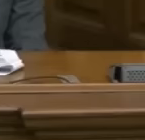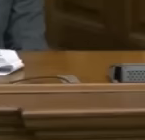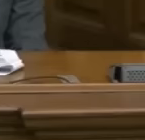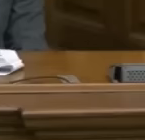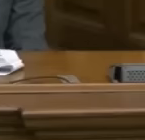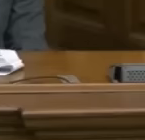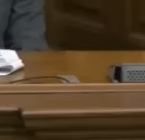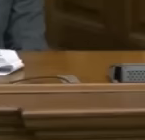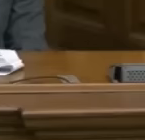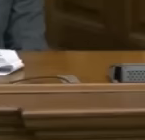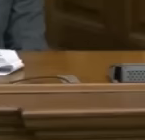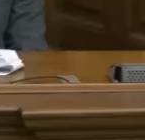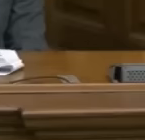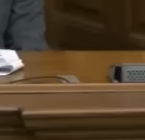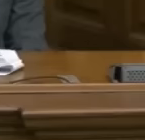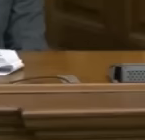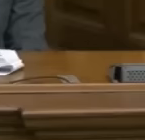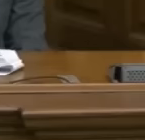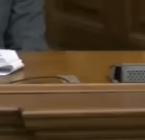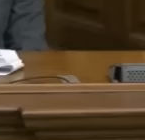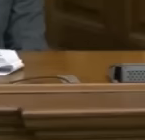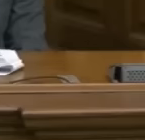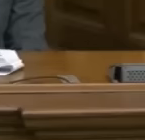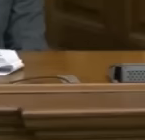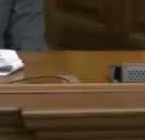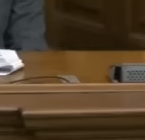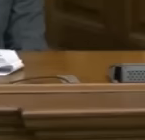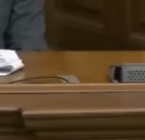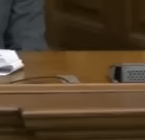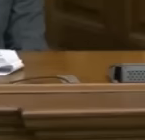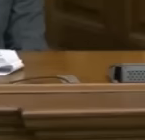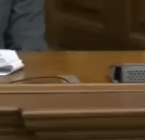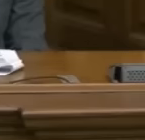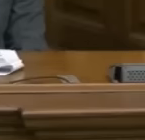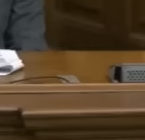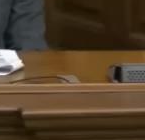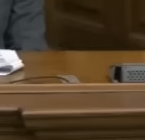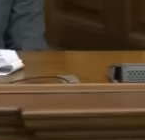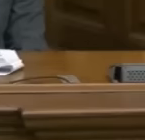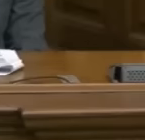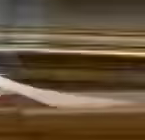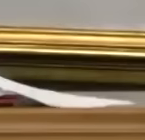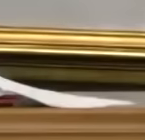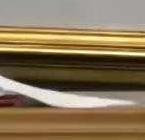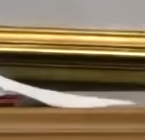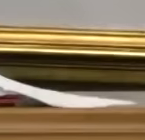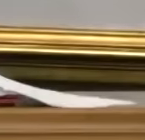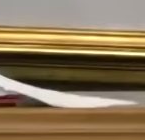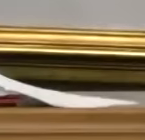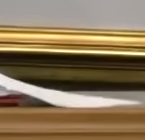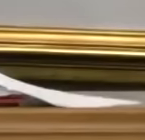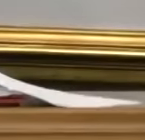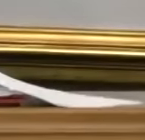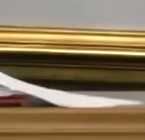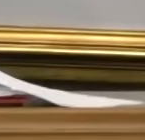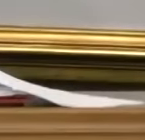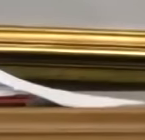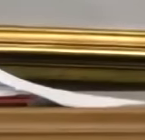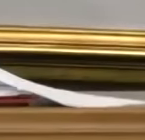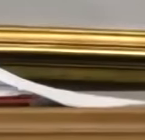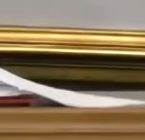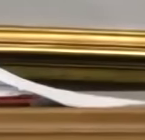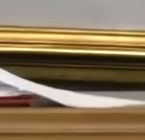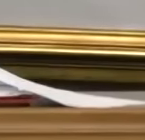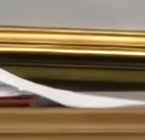interior y debates de la asamblea nacional esto es la propuesta del orden del día ciudadano presidente en consideración las